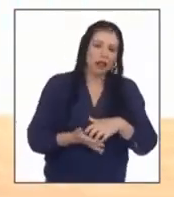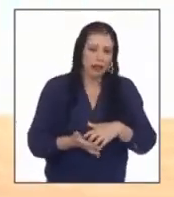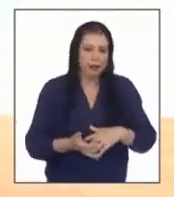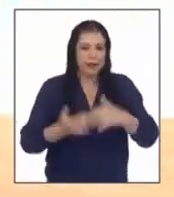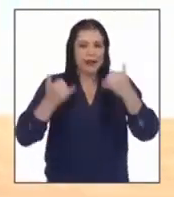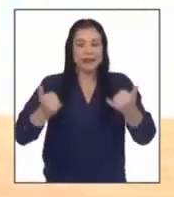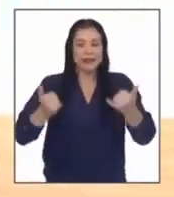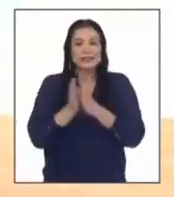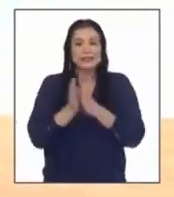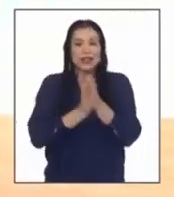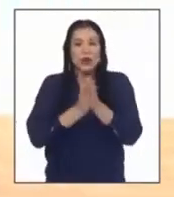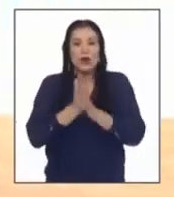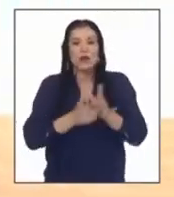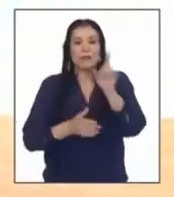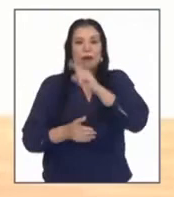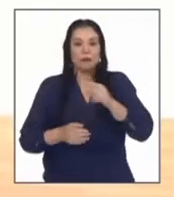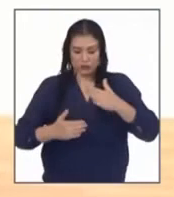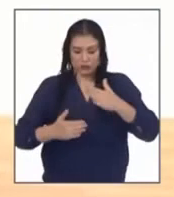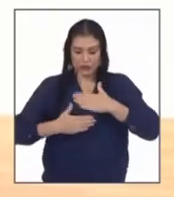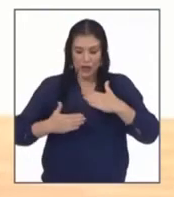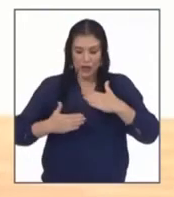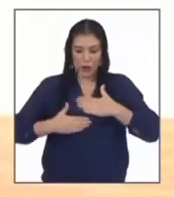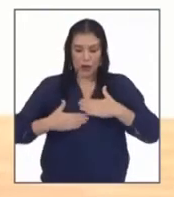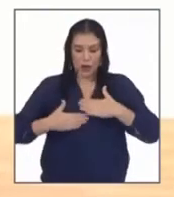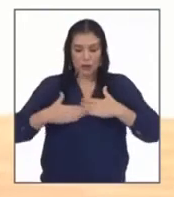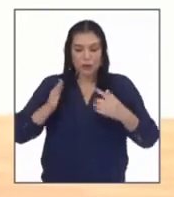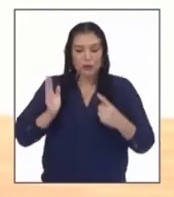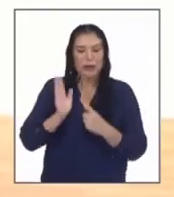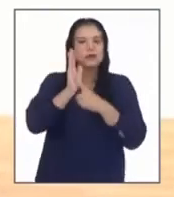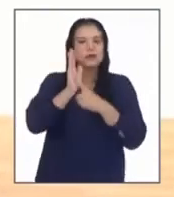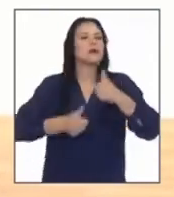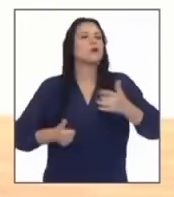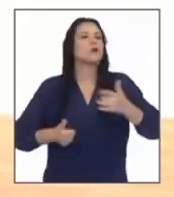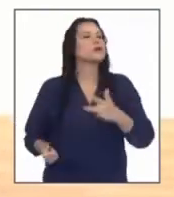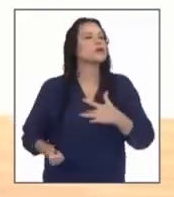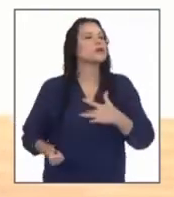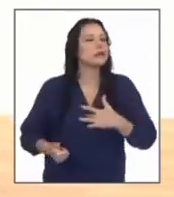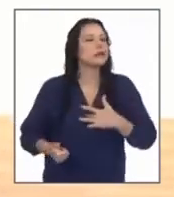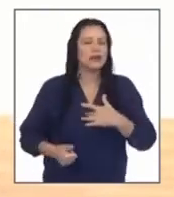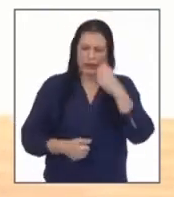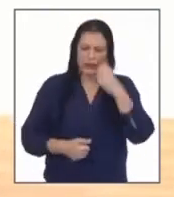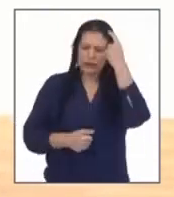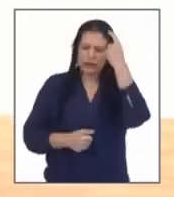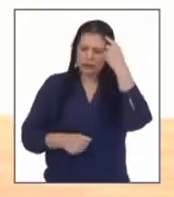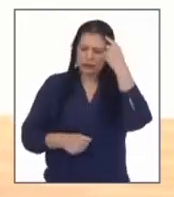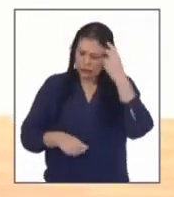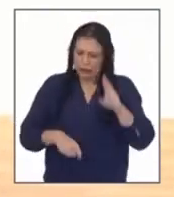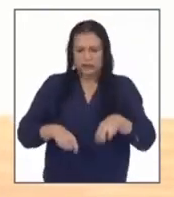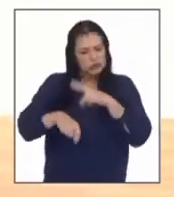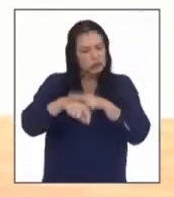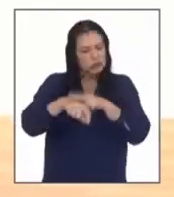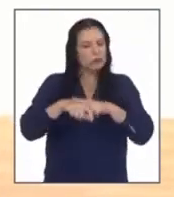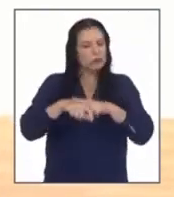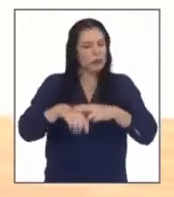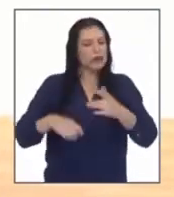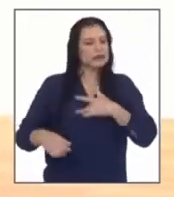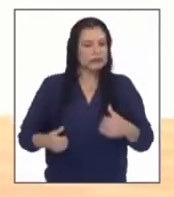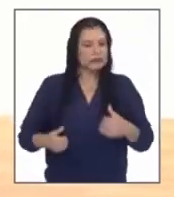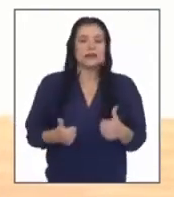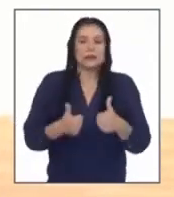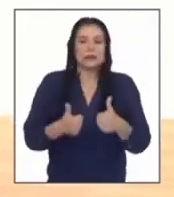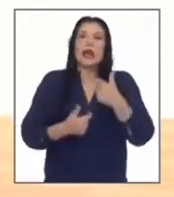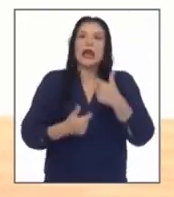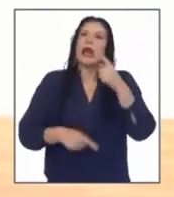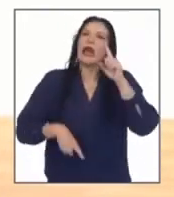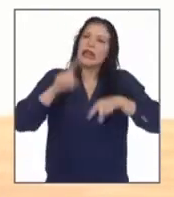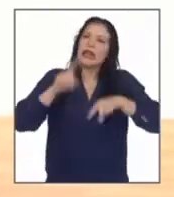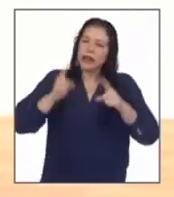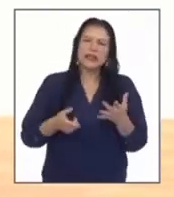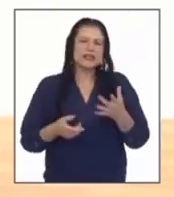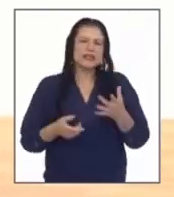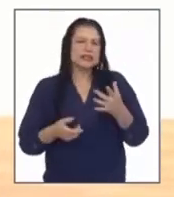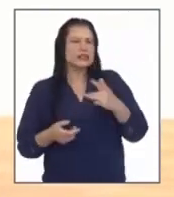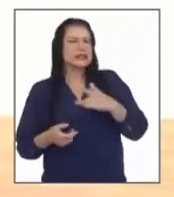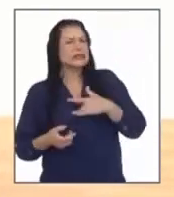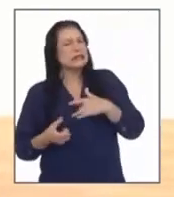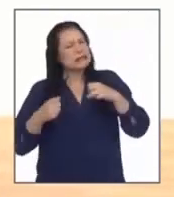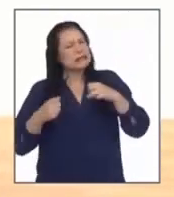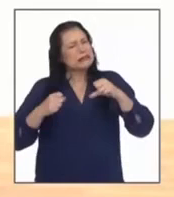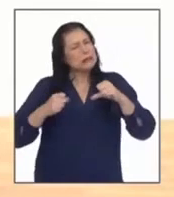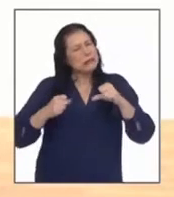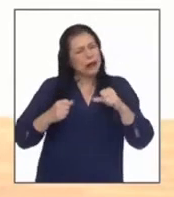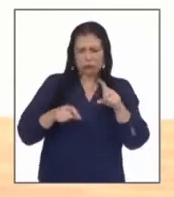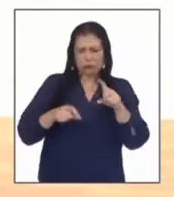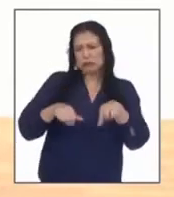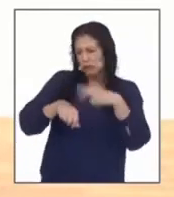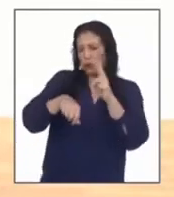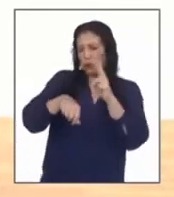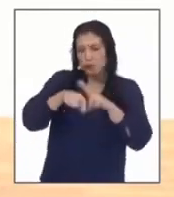Así que hoy vamos a usar nuestro cuerpo para expresar eso que sentimos y entender que está bien estar bien. Y que está bien no estar tan bien. ¿Bien?